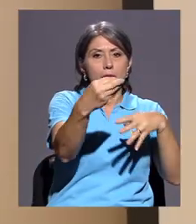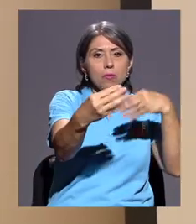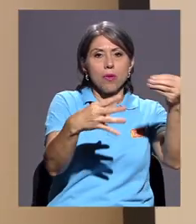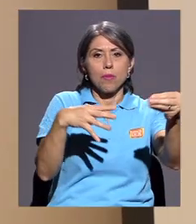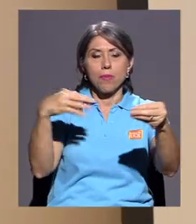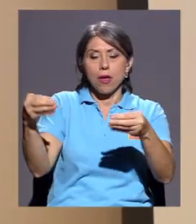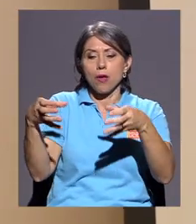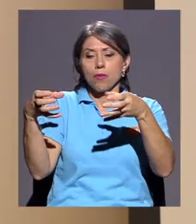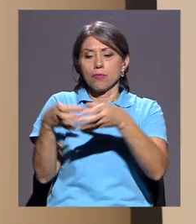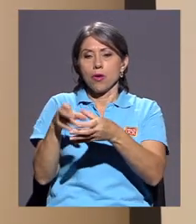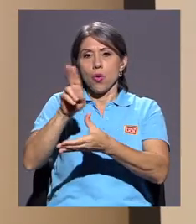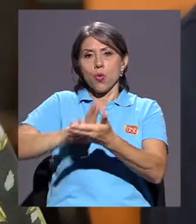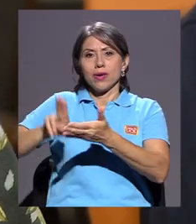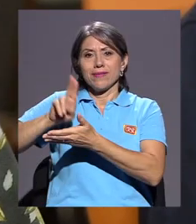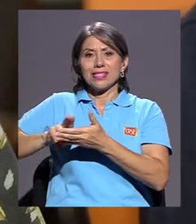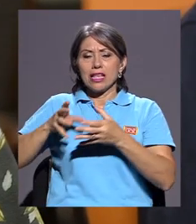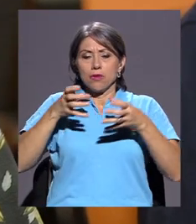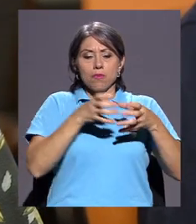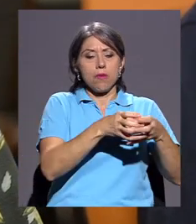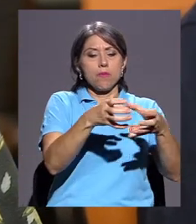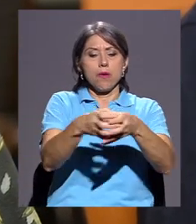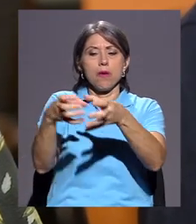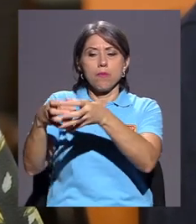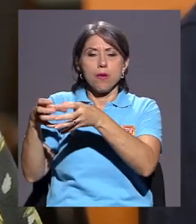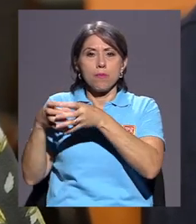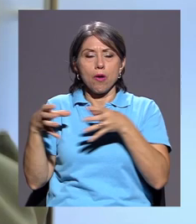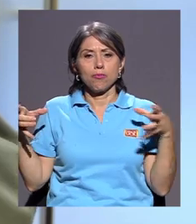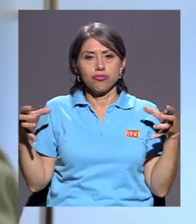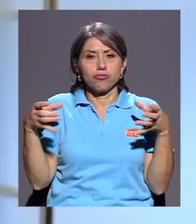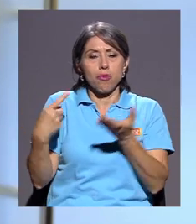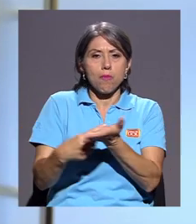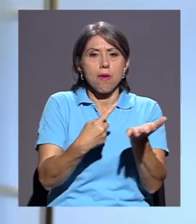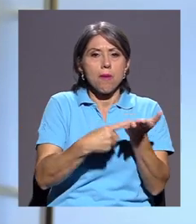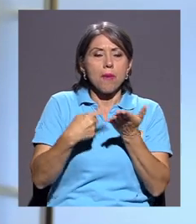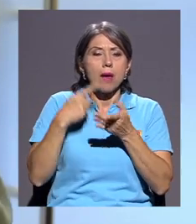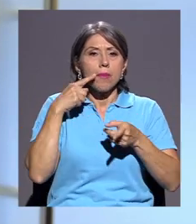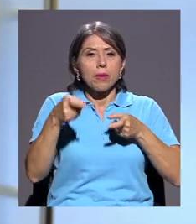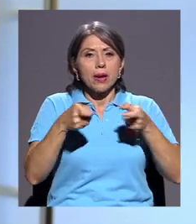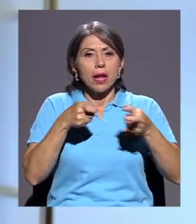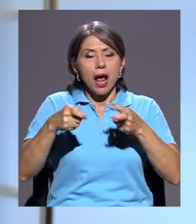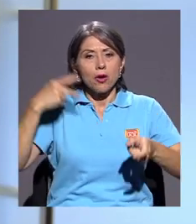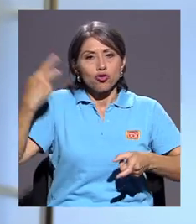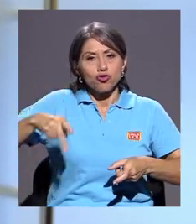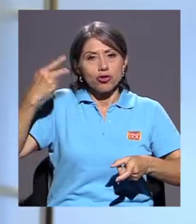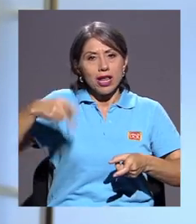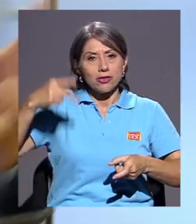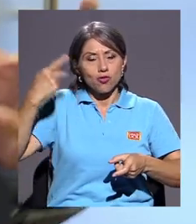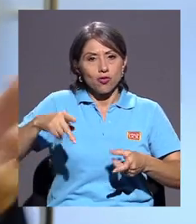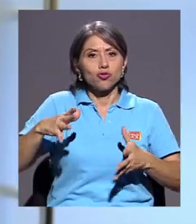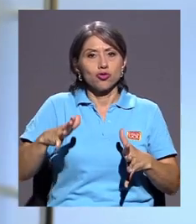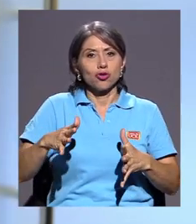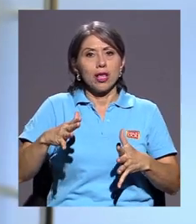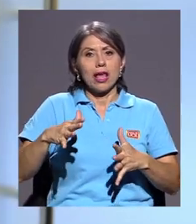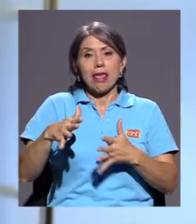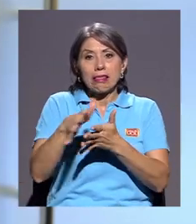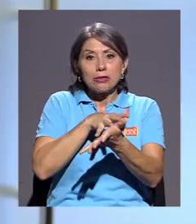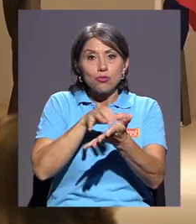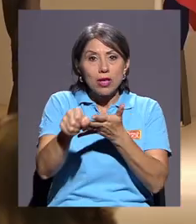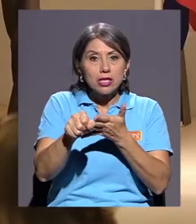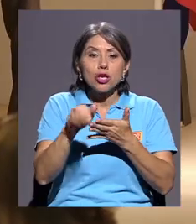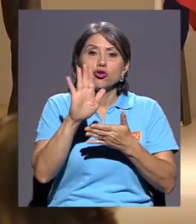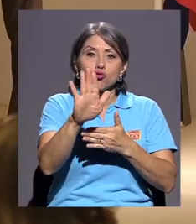academia, para poder tener un mejor manejo de los riesgos ante desastres en sus comunidades,